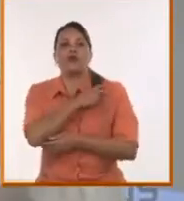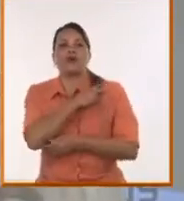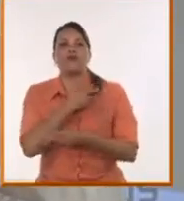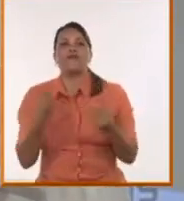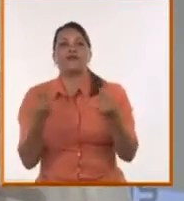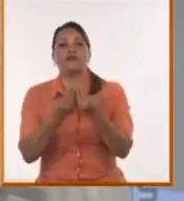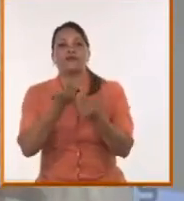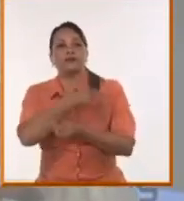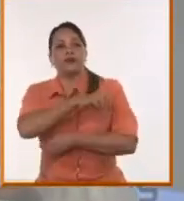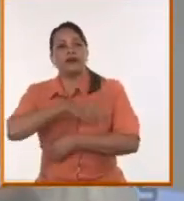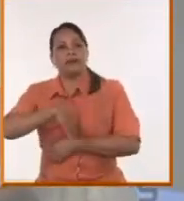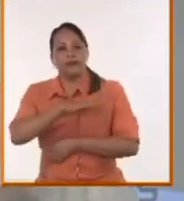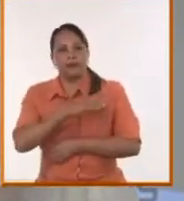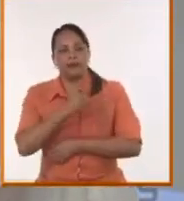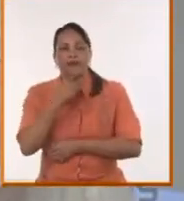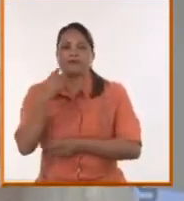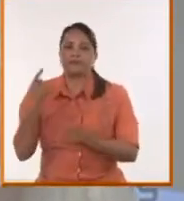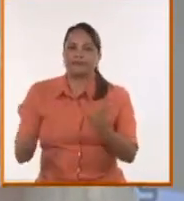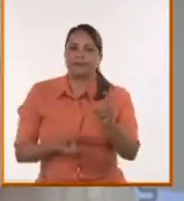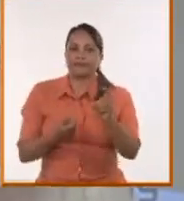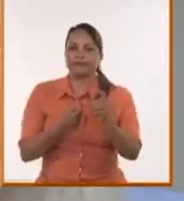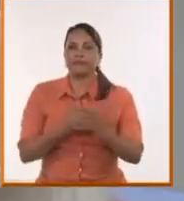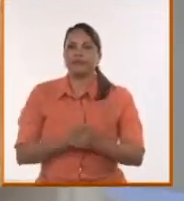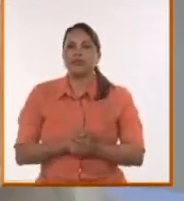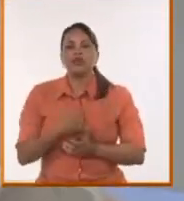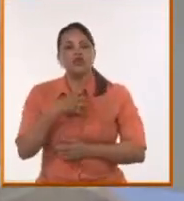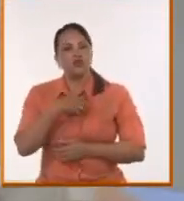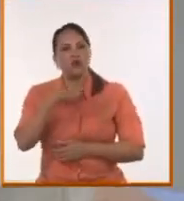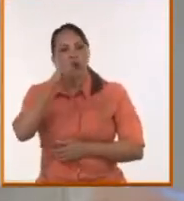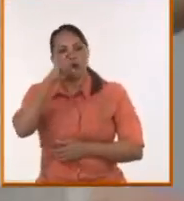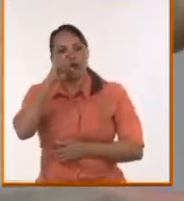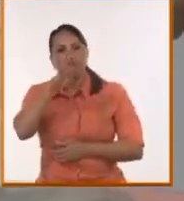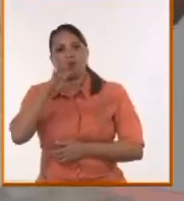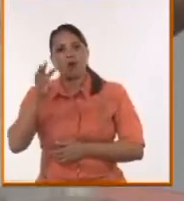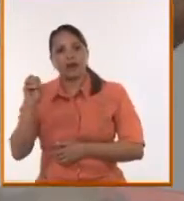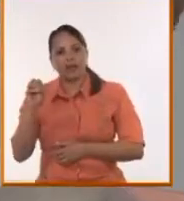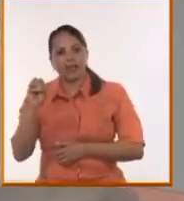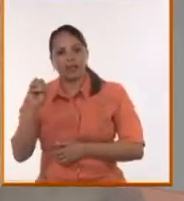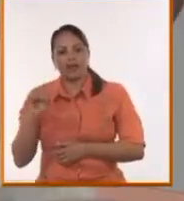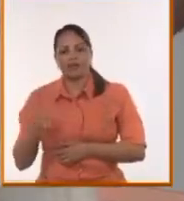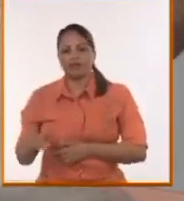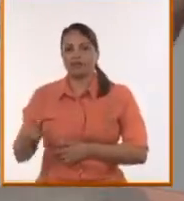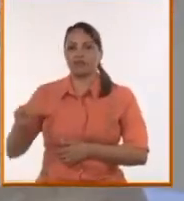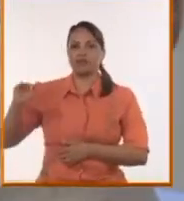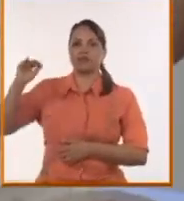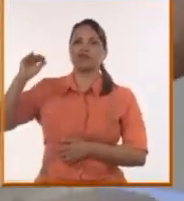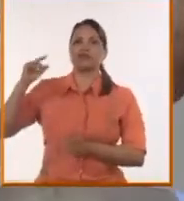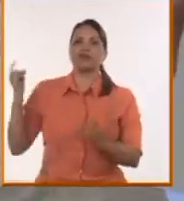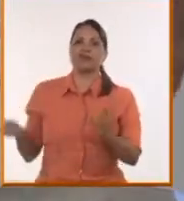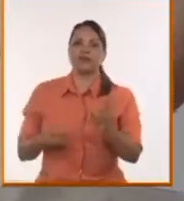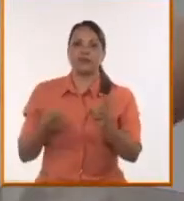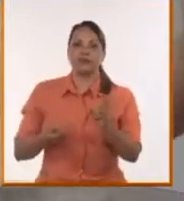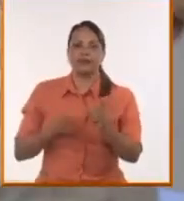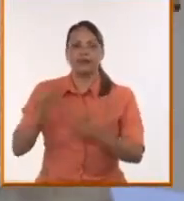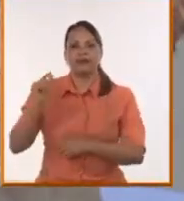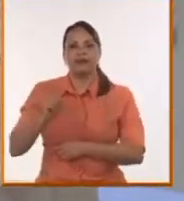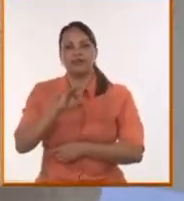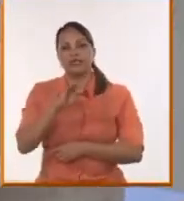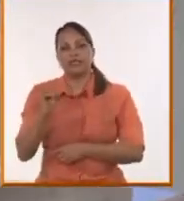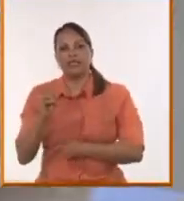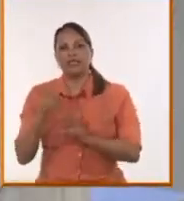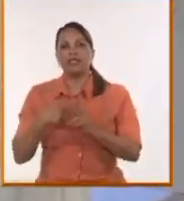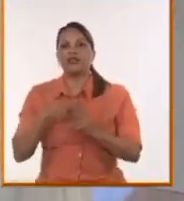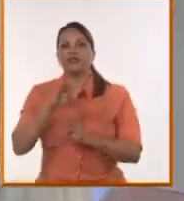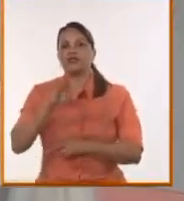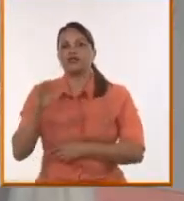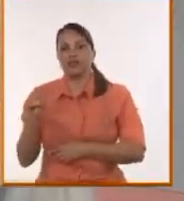izquierda, y yo he sido muy, yo tengo 40 años, yo crecí con las doctrinas, los imaginarios de los 70, de los 80, es